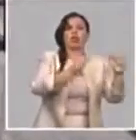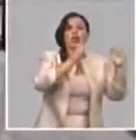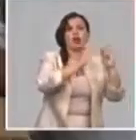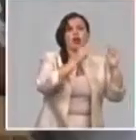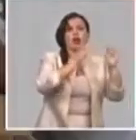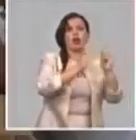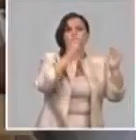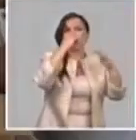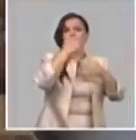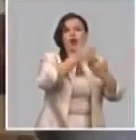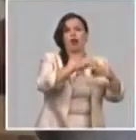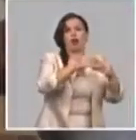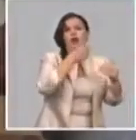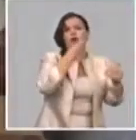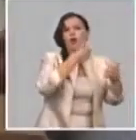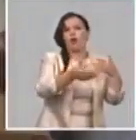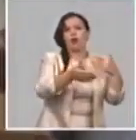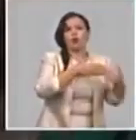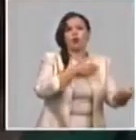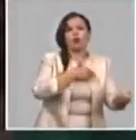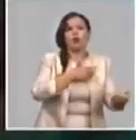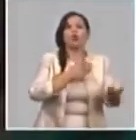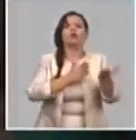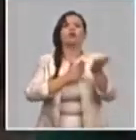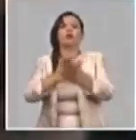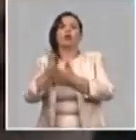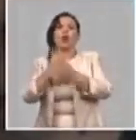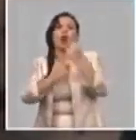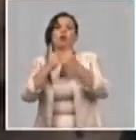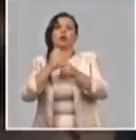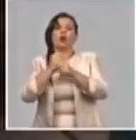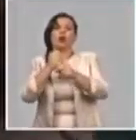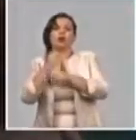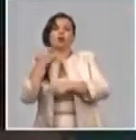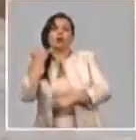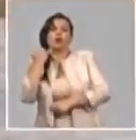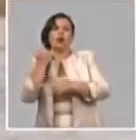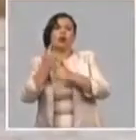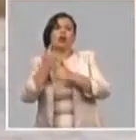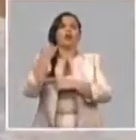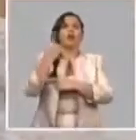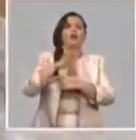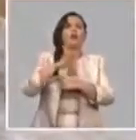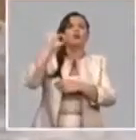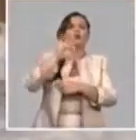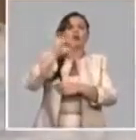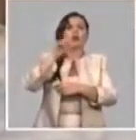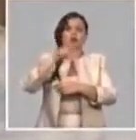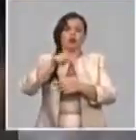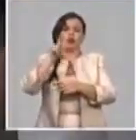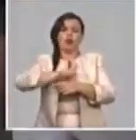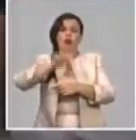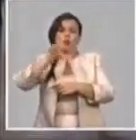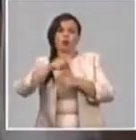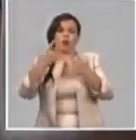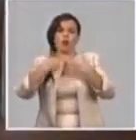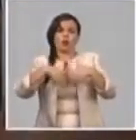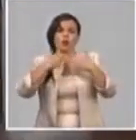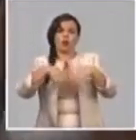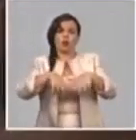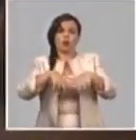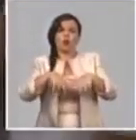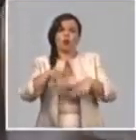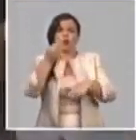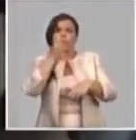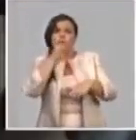su movimiento. Hemos implementado el teletrabajo. El 1% de los trabajadores de la industria alimentaria, sobre todo los que están acogidos a las actividades de regulación y